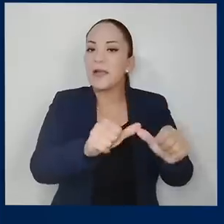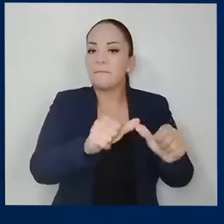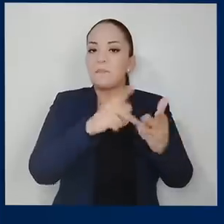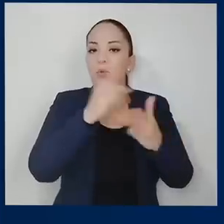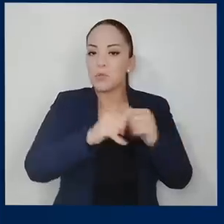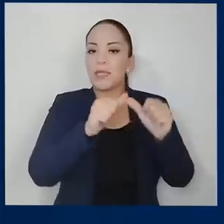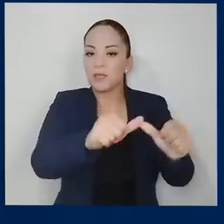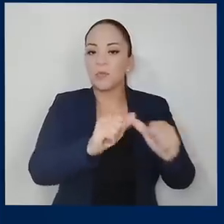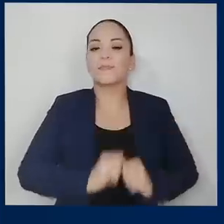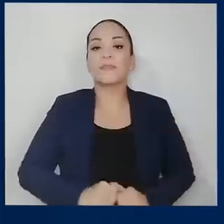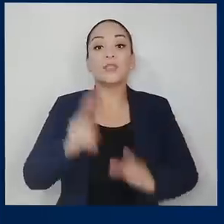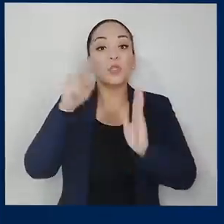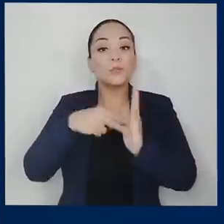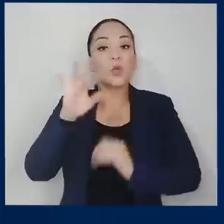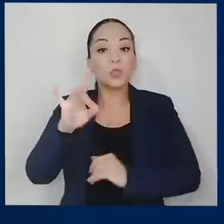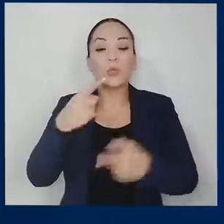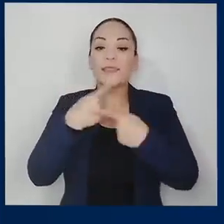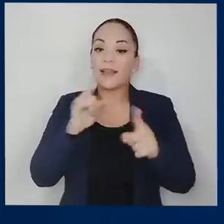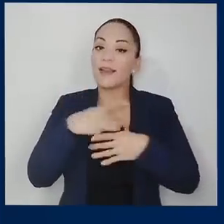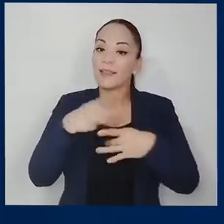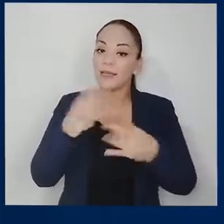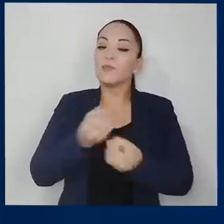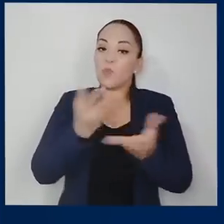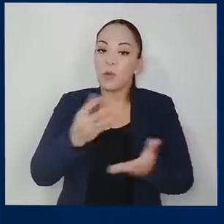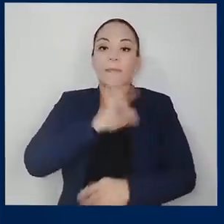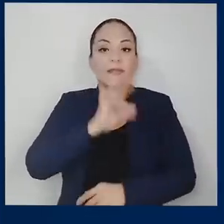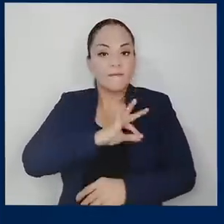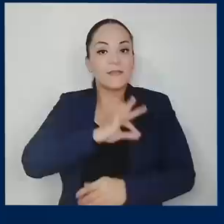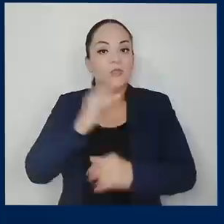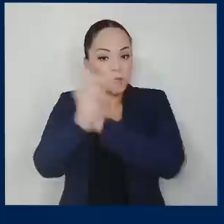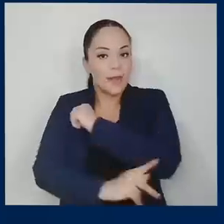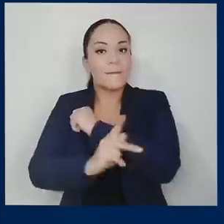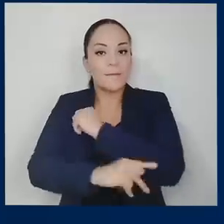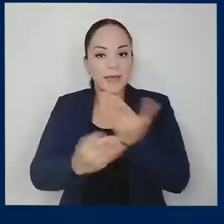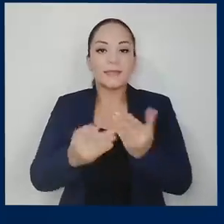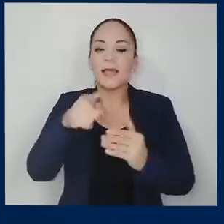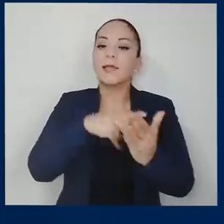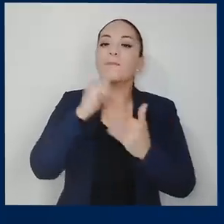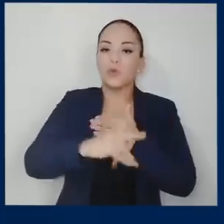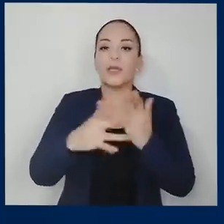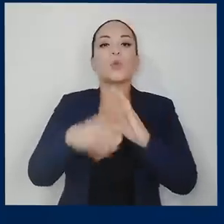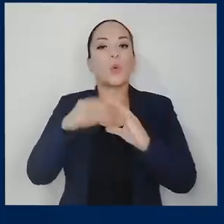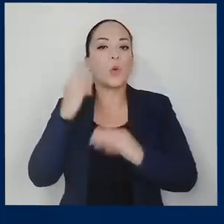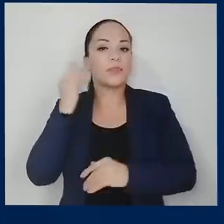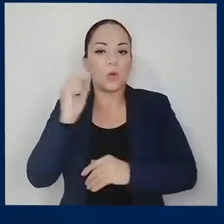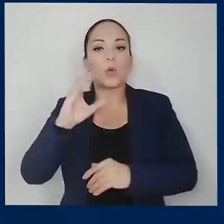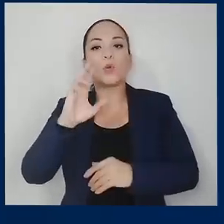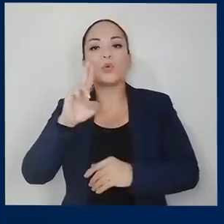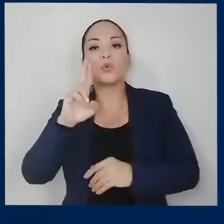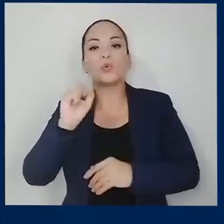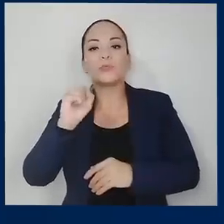minero. 2008. Se declara de interés público y conveniencia nacional el proyecto minero en